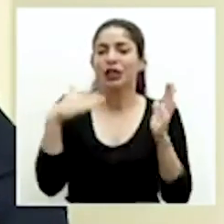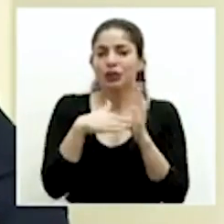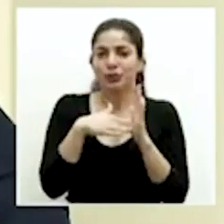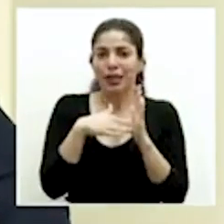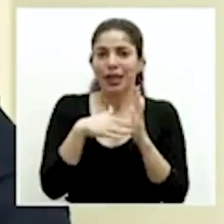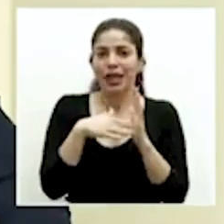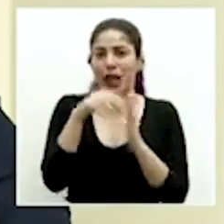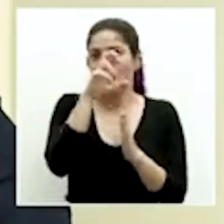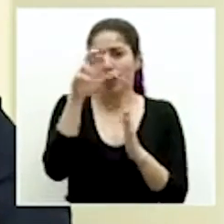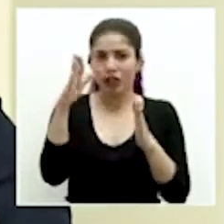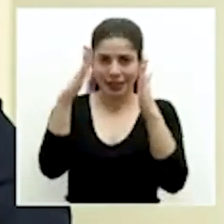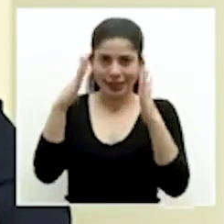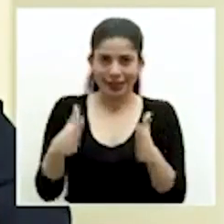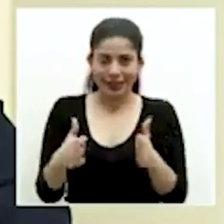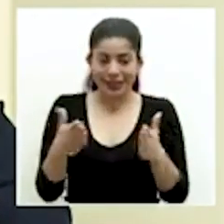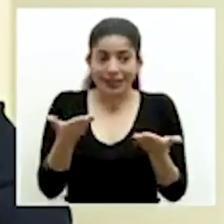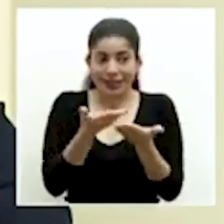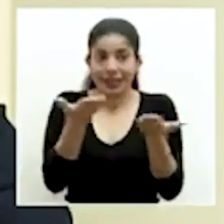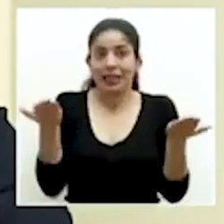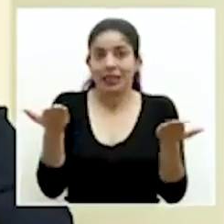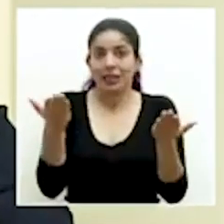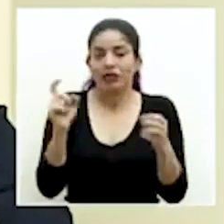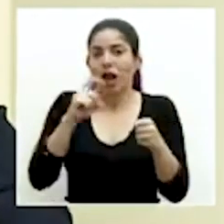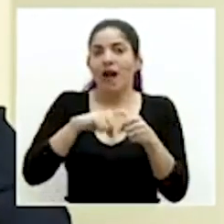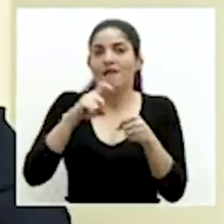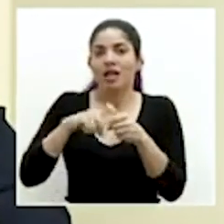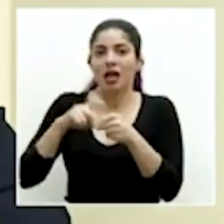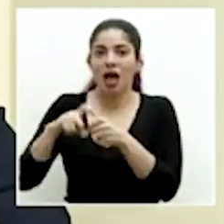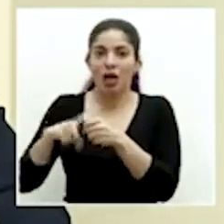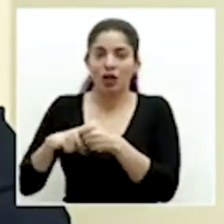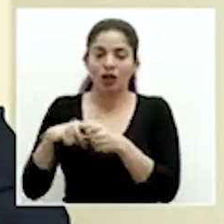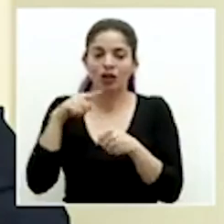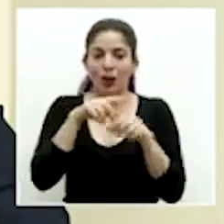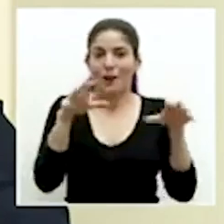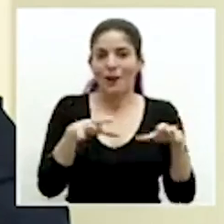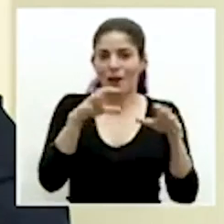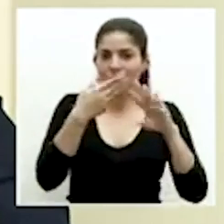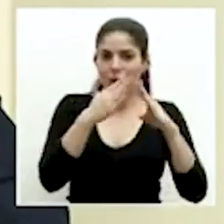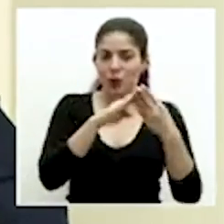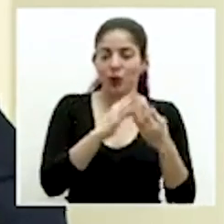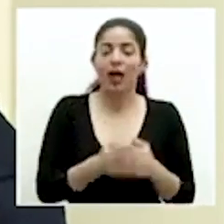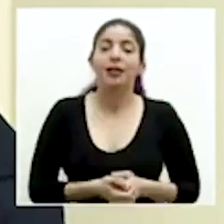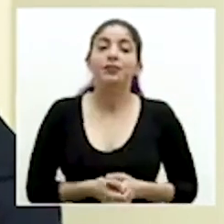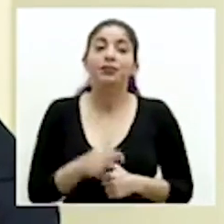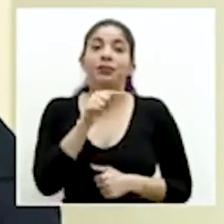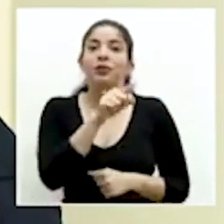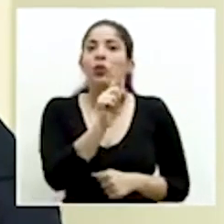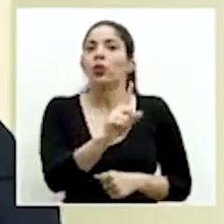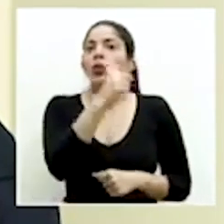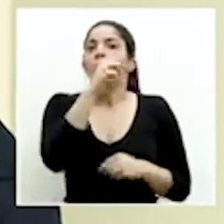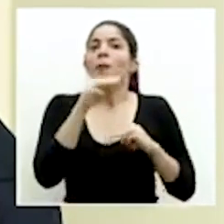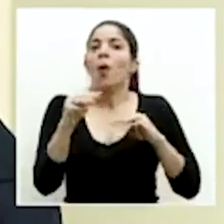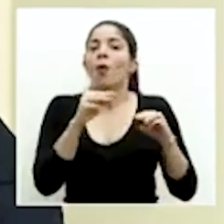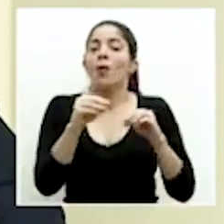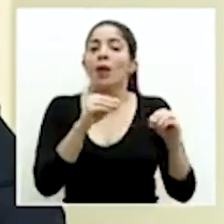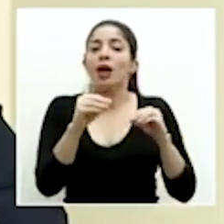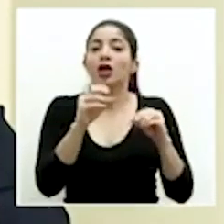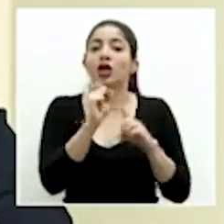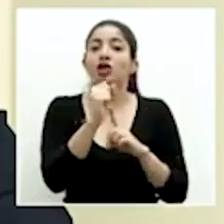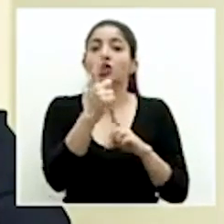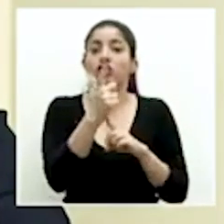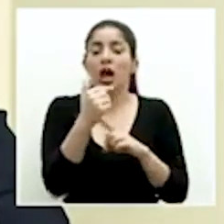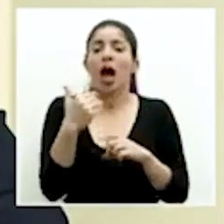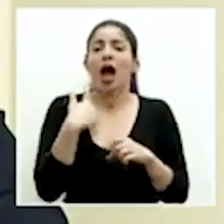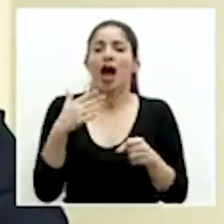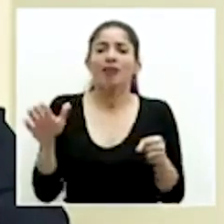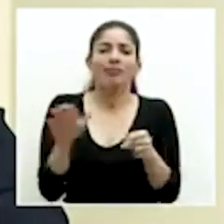costarricenses que son afiliados precisamente al movimiento comunal. Es el único movimiento social con presencia en todo el